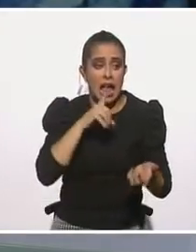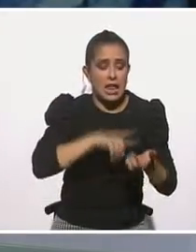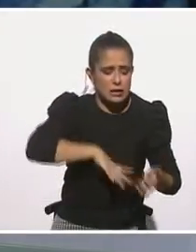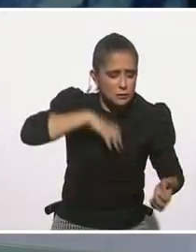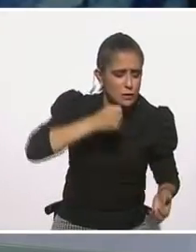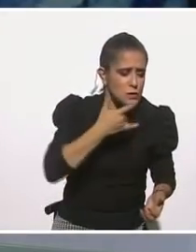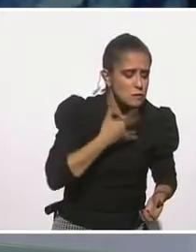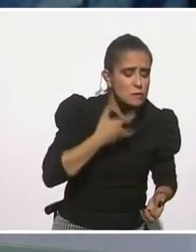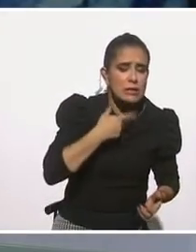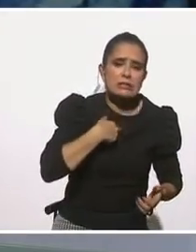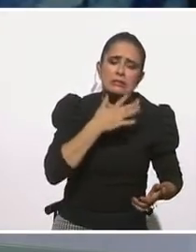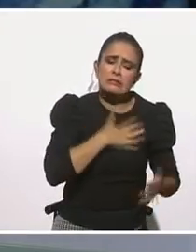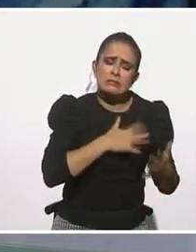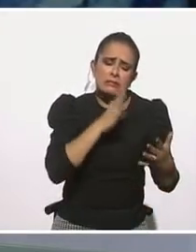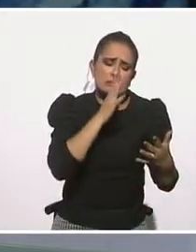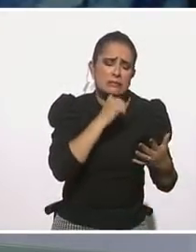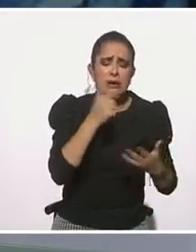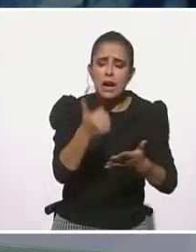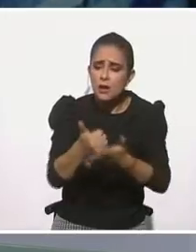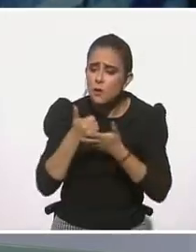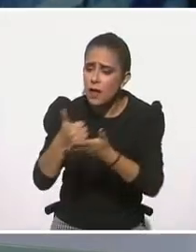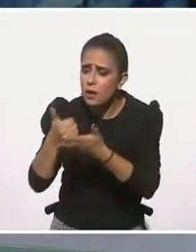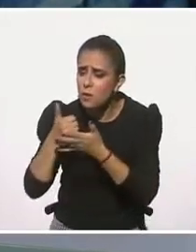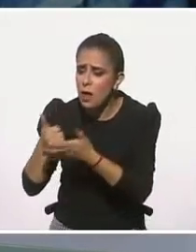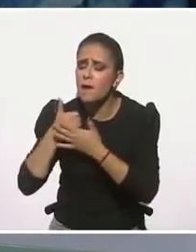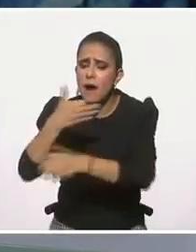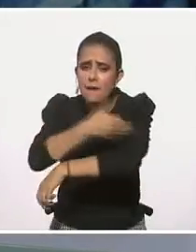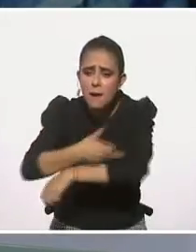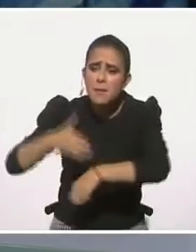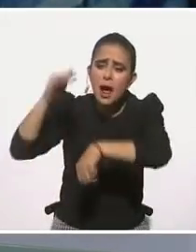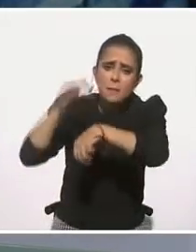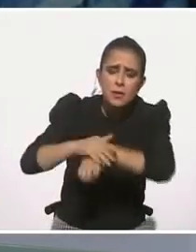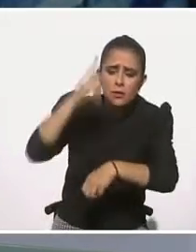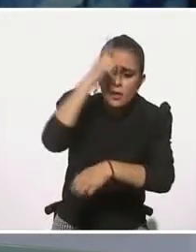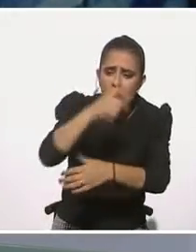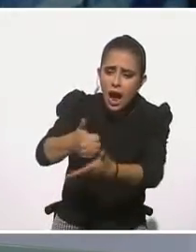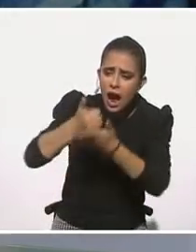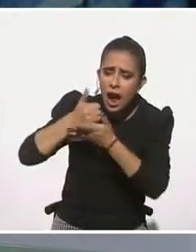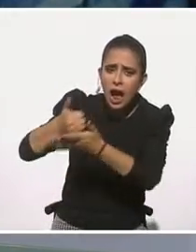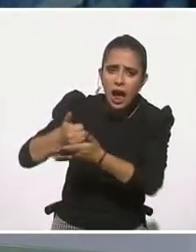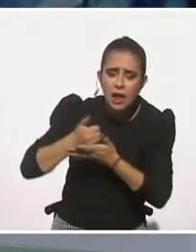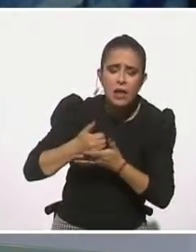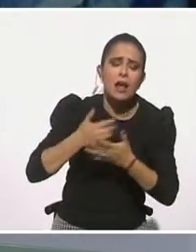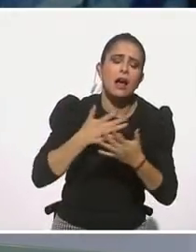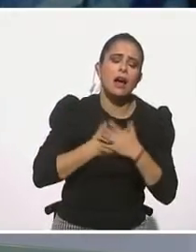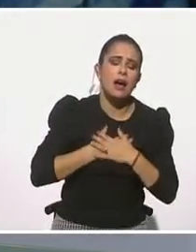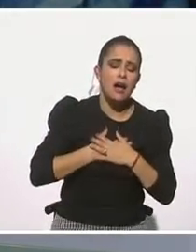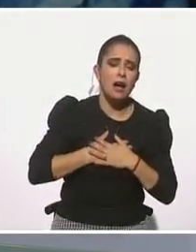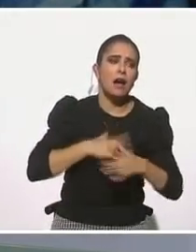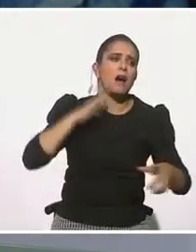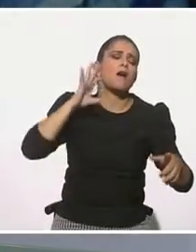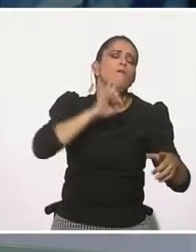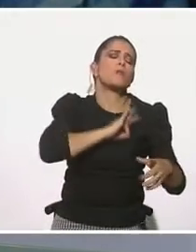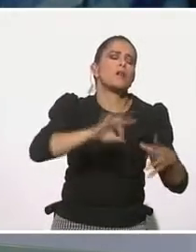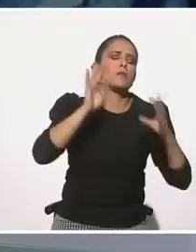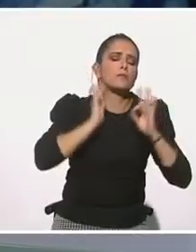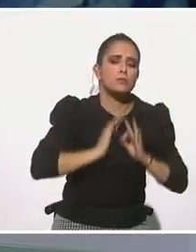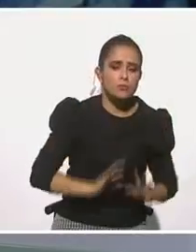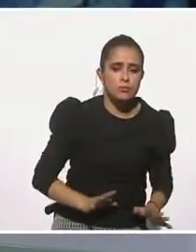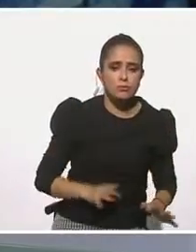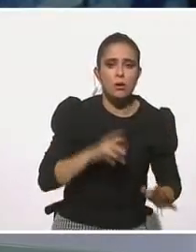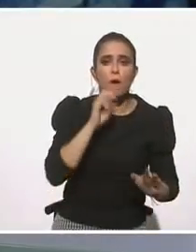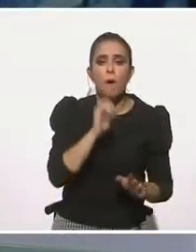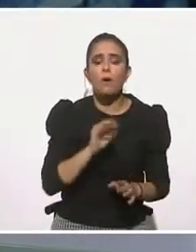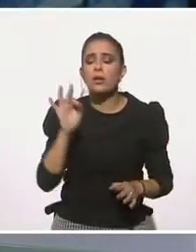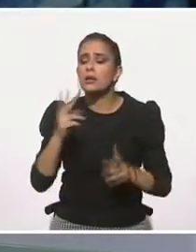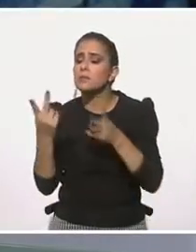se tejen y se trabajan todos los días. No son impulsos de que hay ahora, vecino, te alcanzo, te hago el súper,